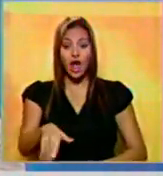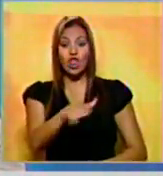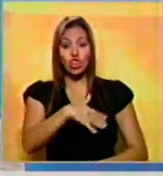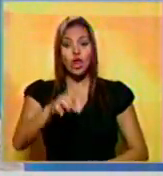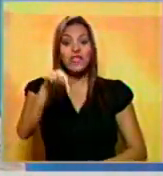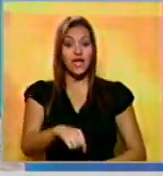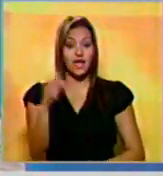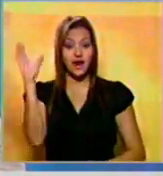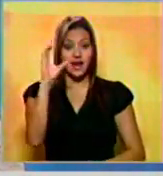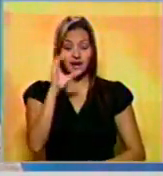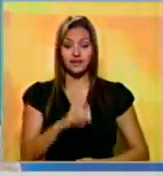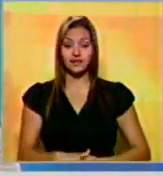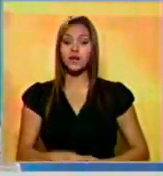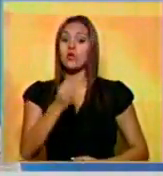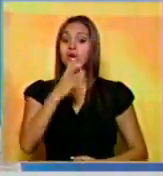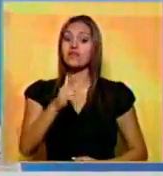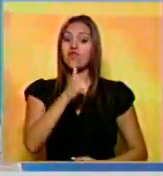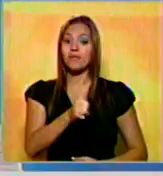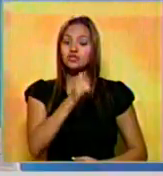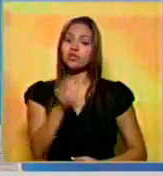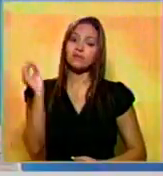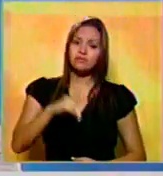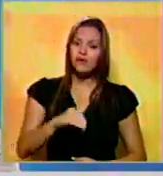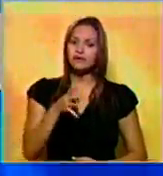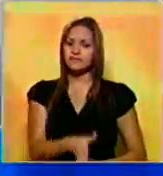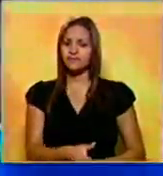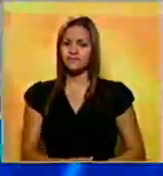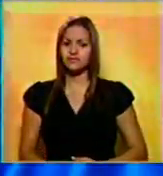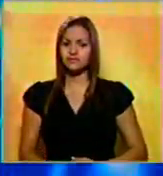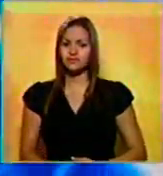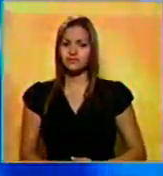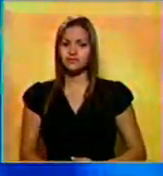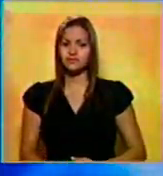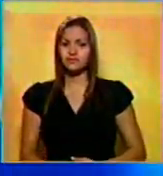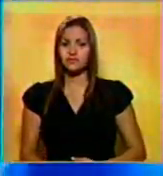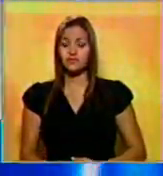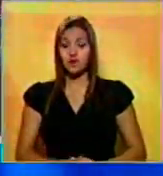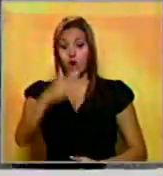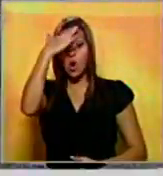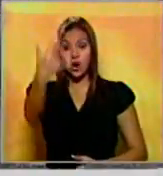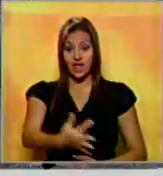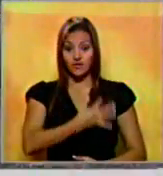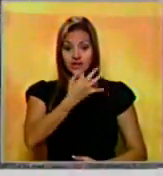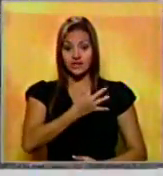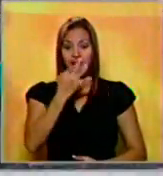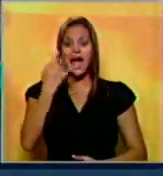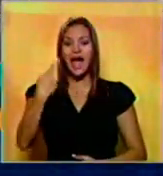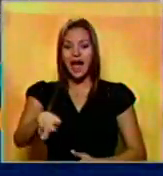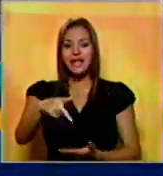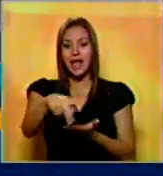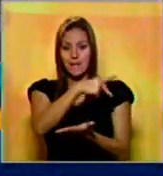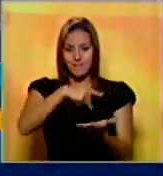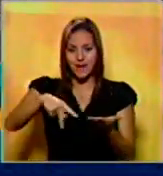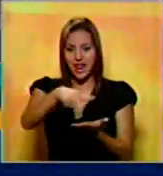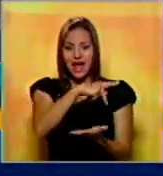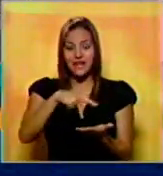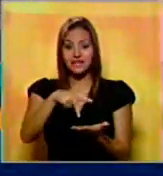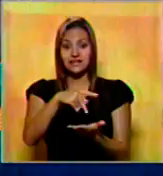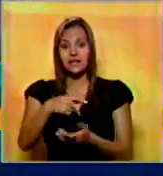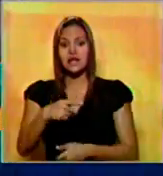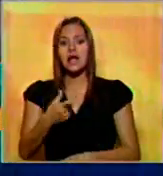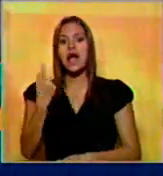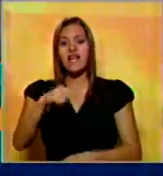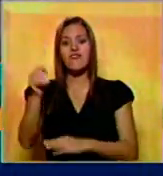Rosales, aquí en Caracas. Gustavo Gómez Morón nos cuenta más detalles. Hola, buenas tardes. En una plazoleta ubicada en el sector Los